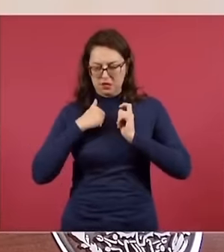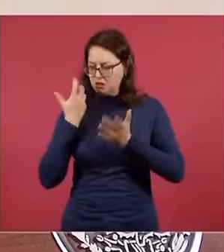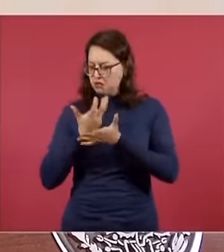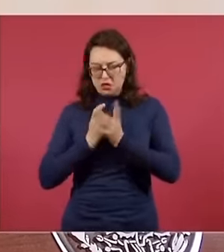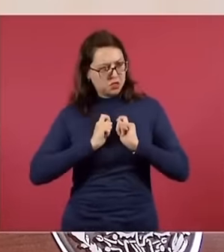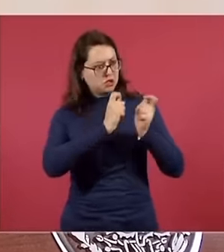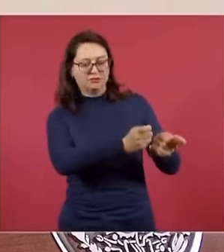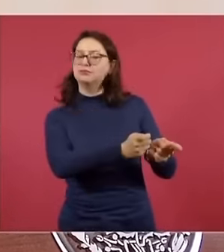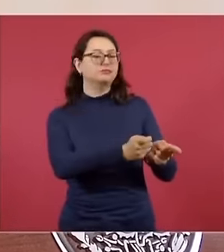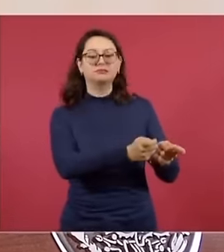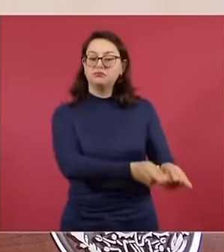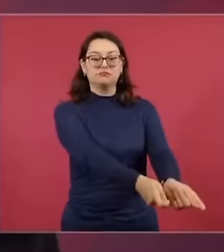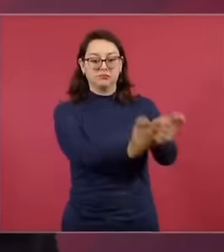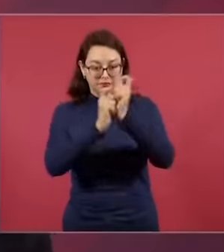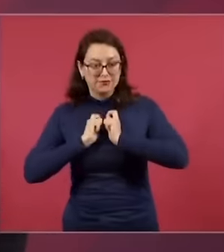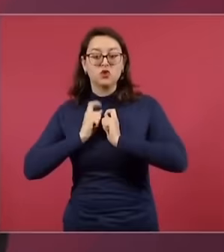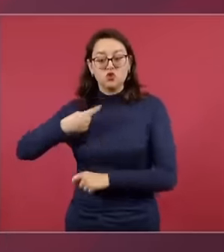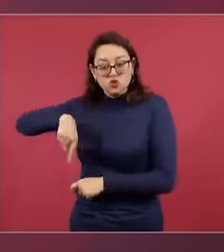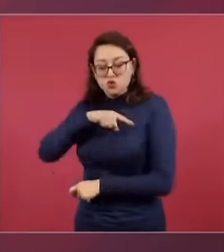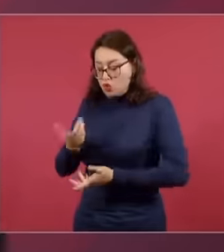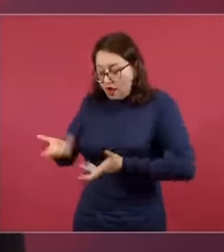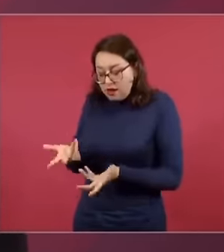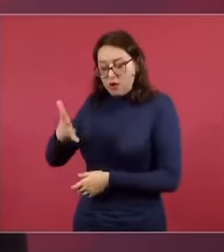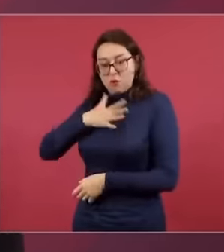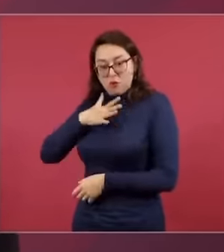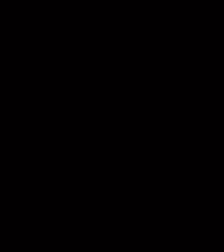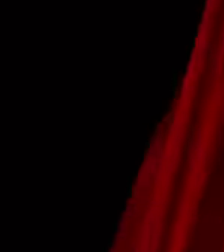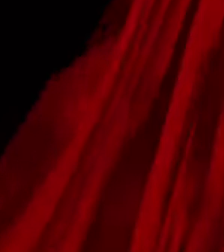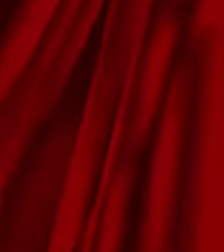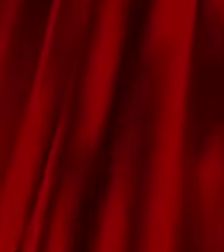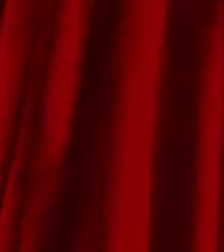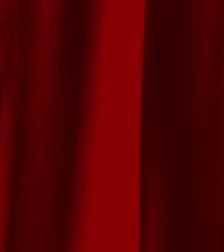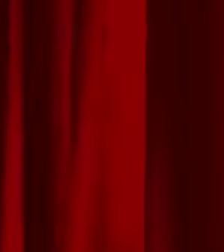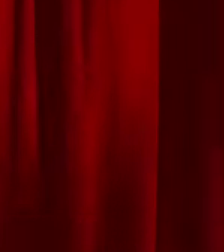hacer nuestro trabajo. Es un poco lo de Ayotzinapa.